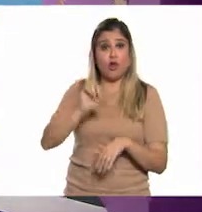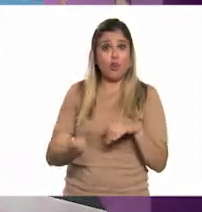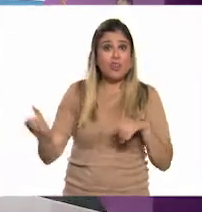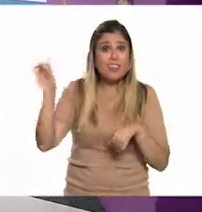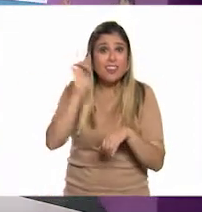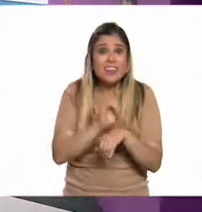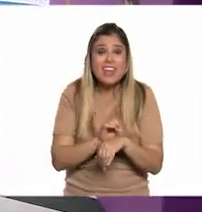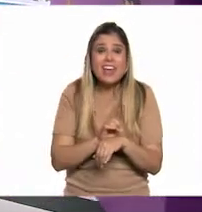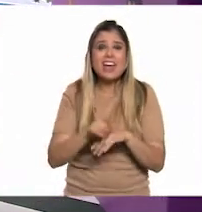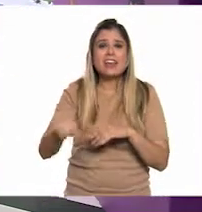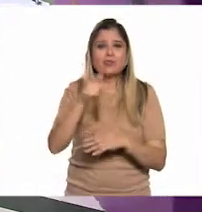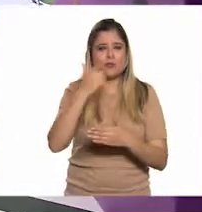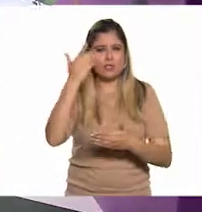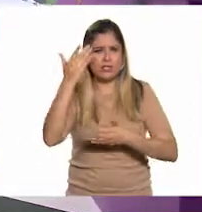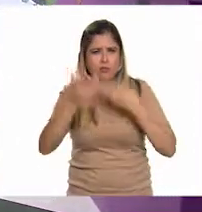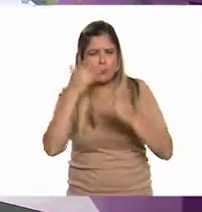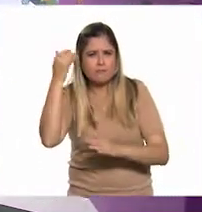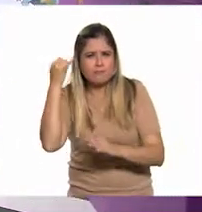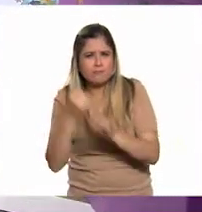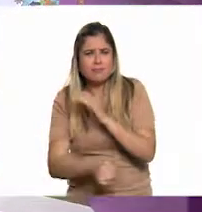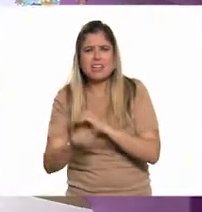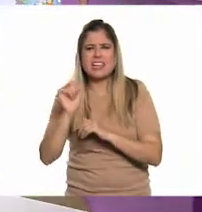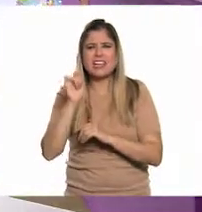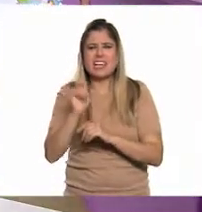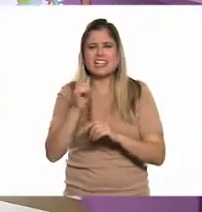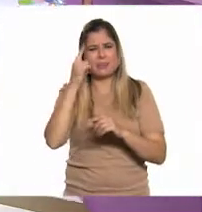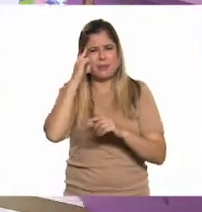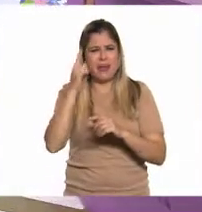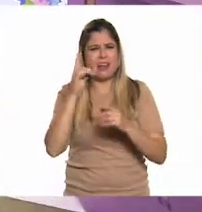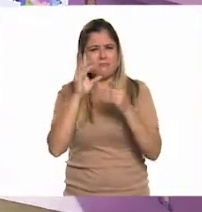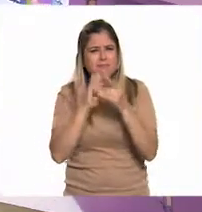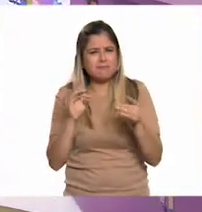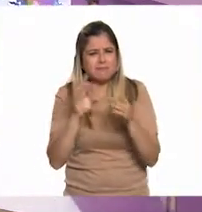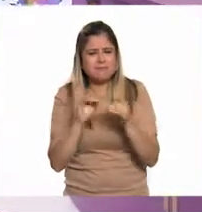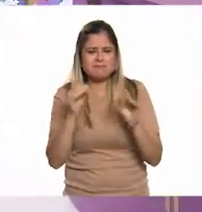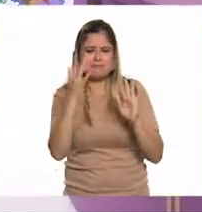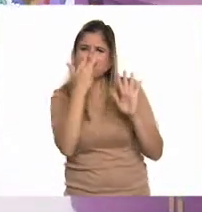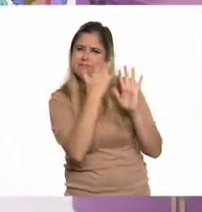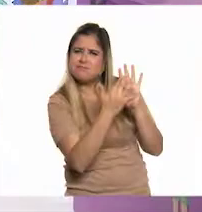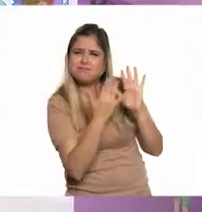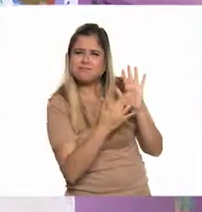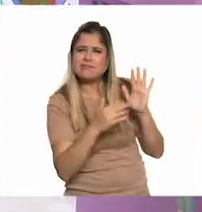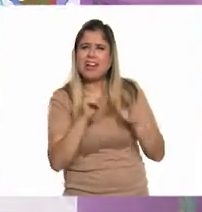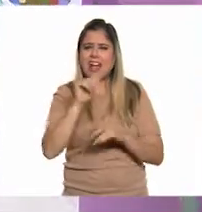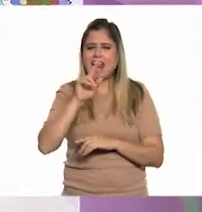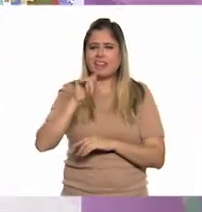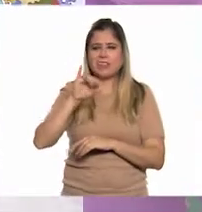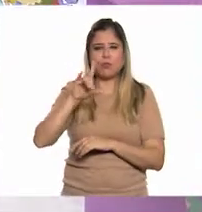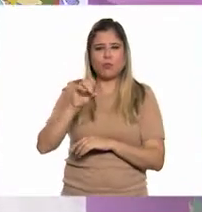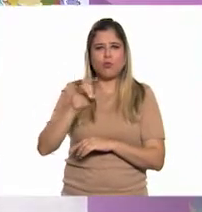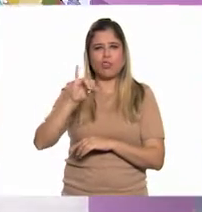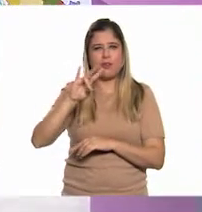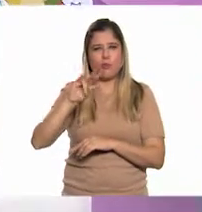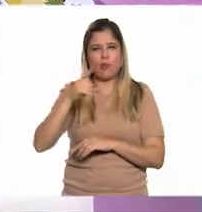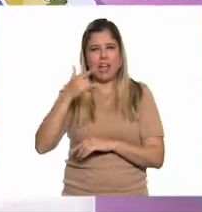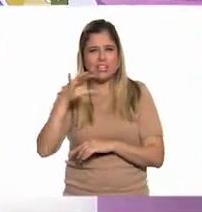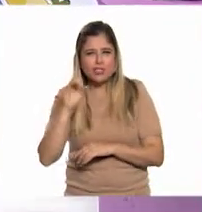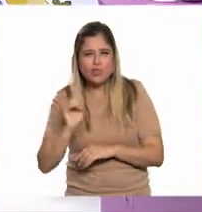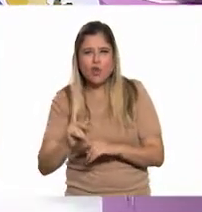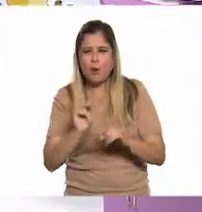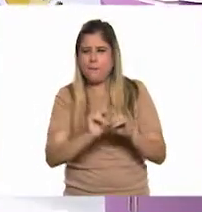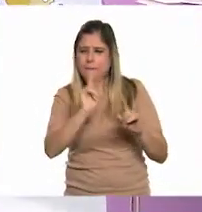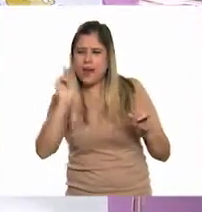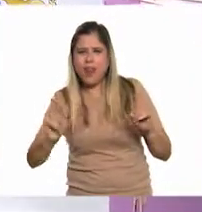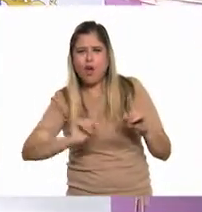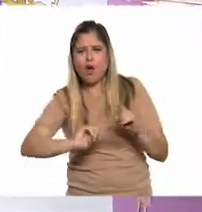hoy, como hemos estudiado sobre los artículos de divulgación y revisamos algunas de sus características que son parecidas a las de